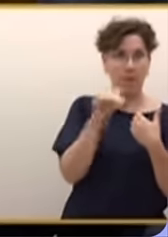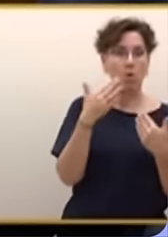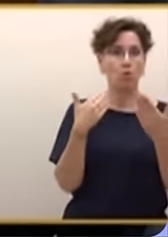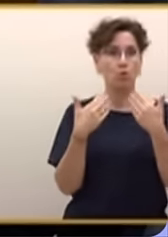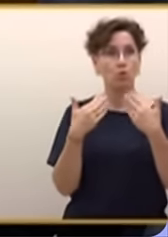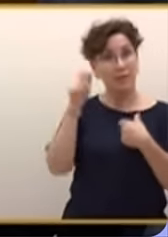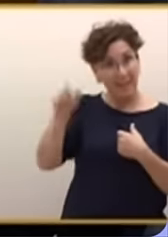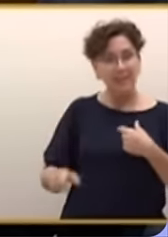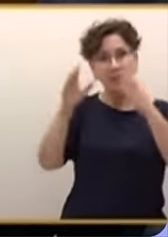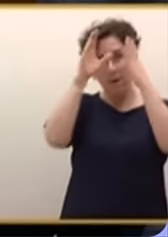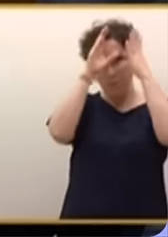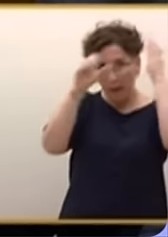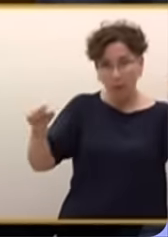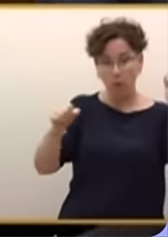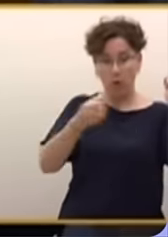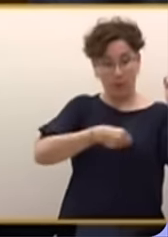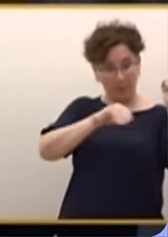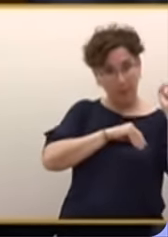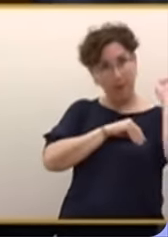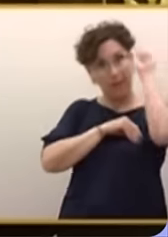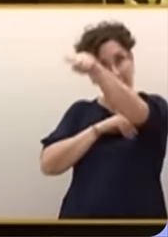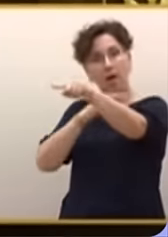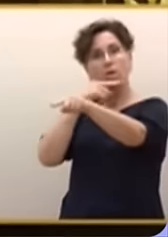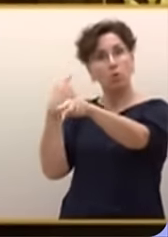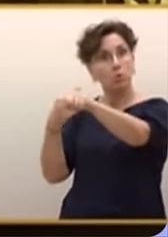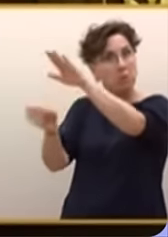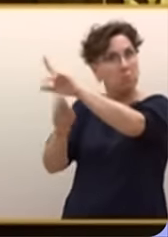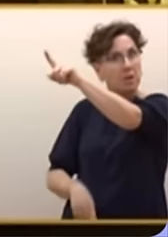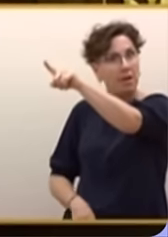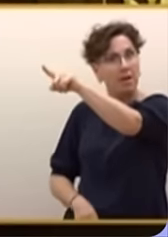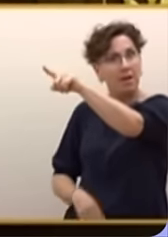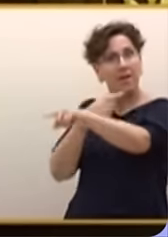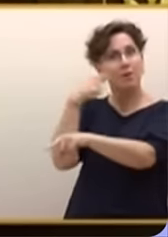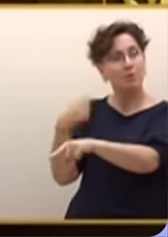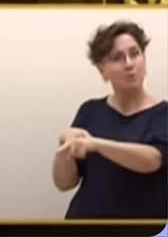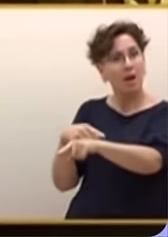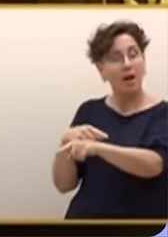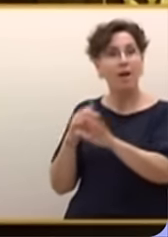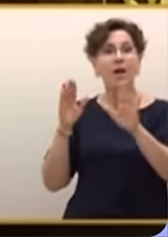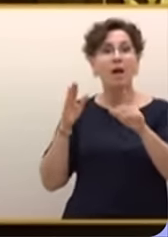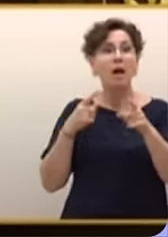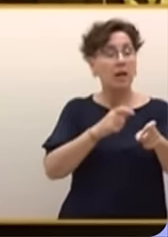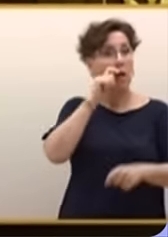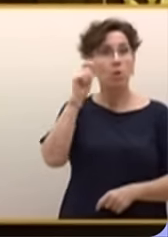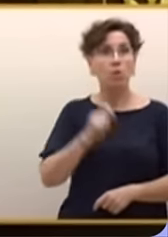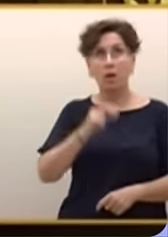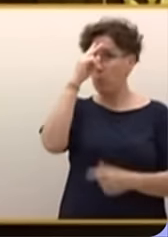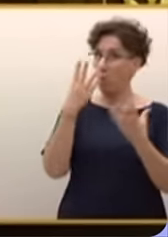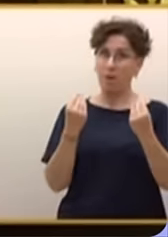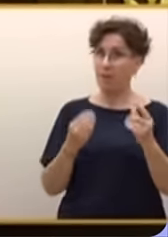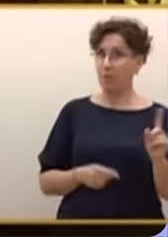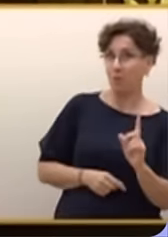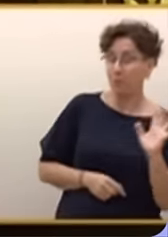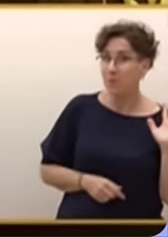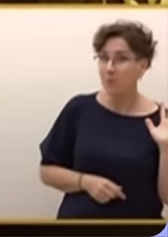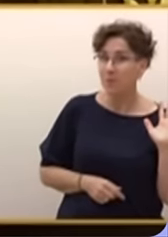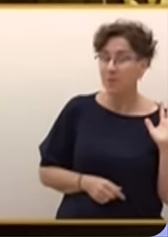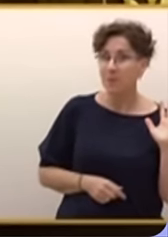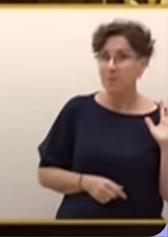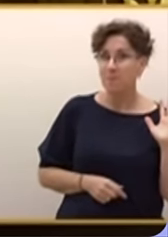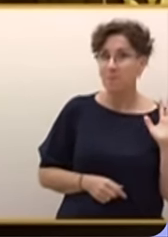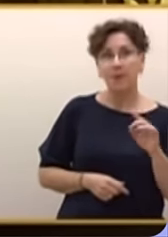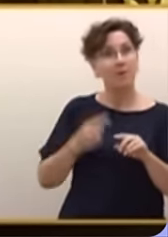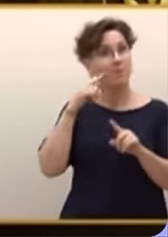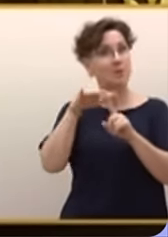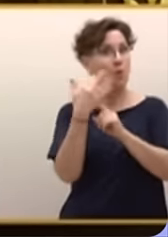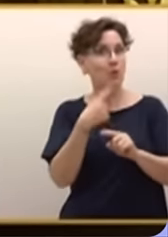Es el embajador de España en Rusia. Allí sigue. La guerra de Ucrania no les ha preocupado tanto como las